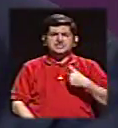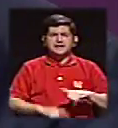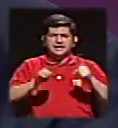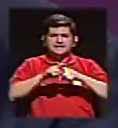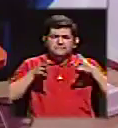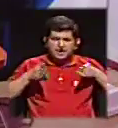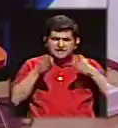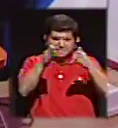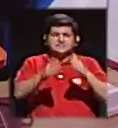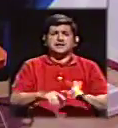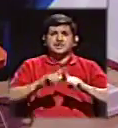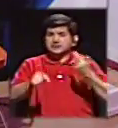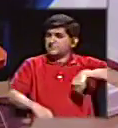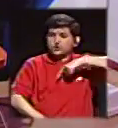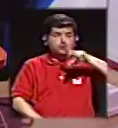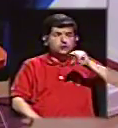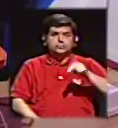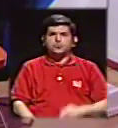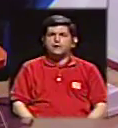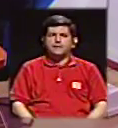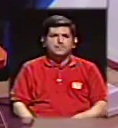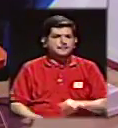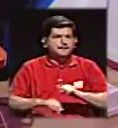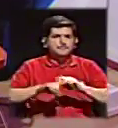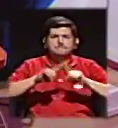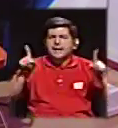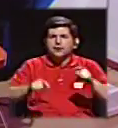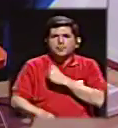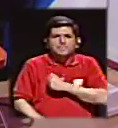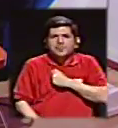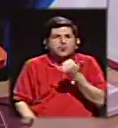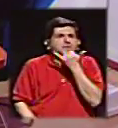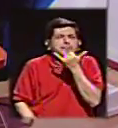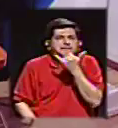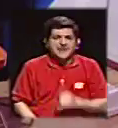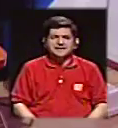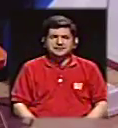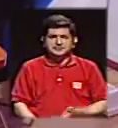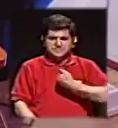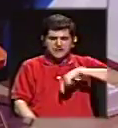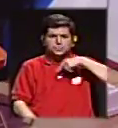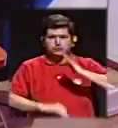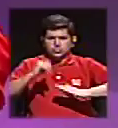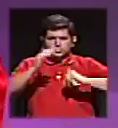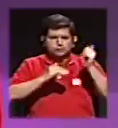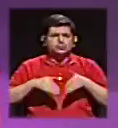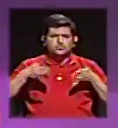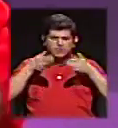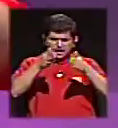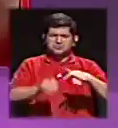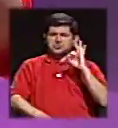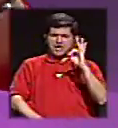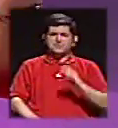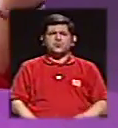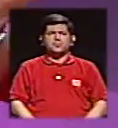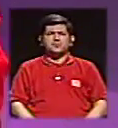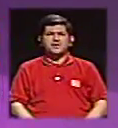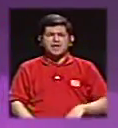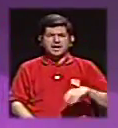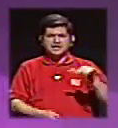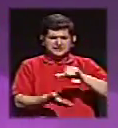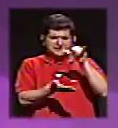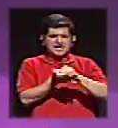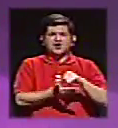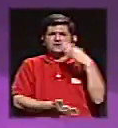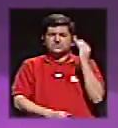corredores y nosotros no? Perdón, ¿qué pasó? Cuando construíamos esas super carreteras de San José a Cartago, cuatro carriles,